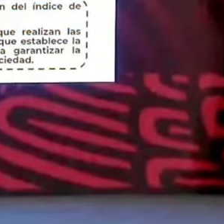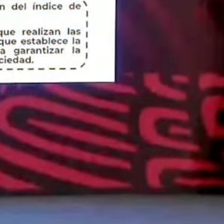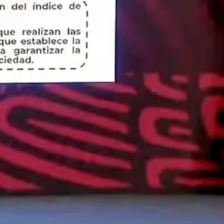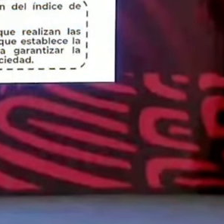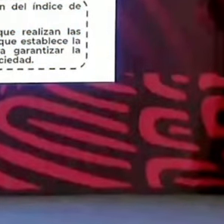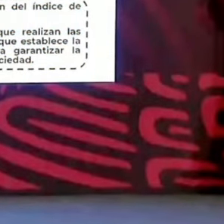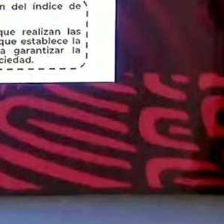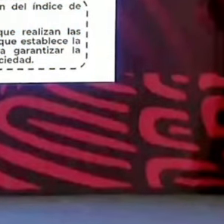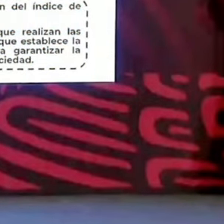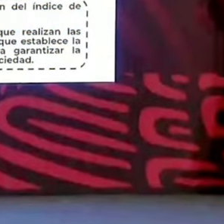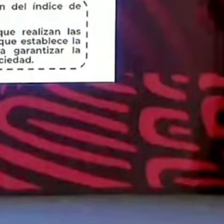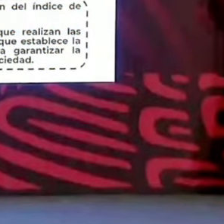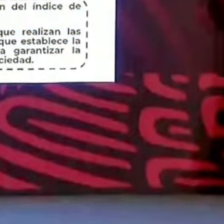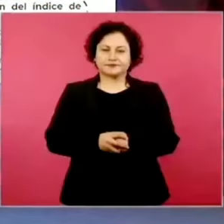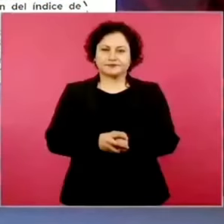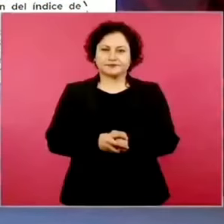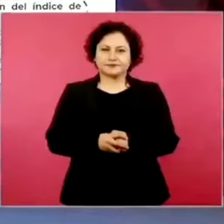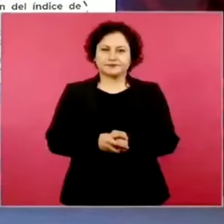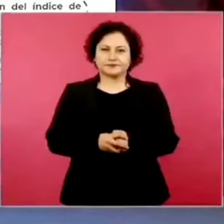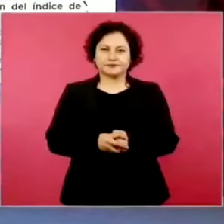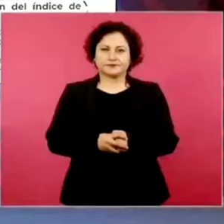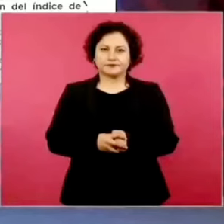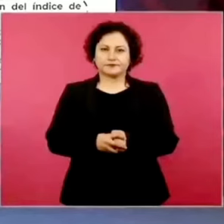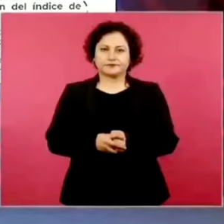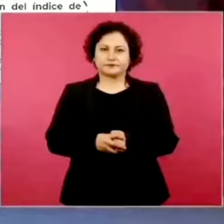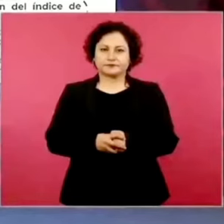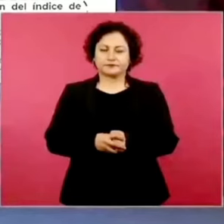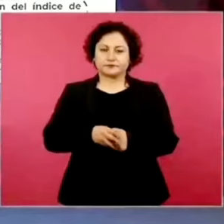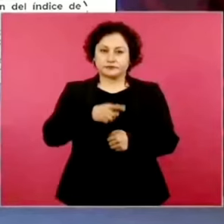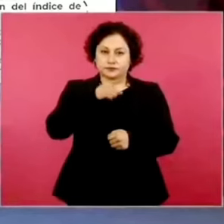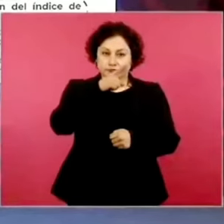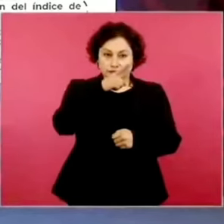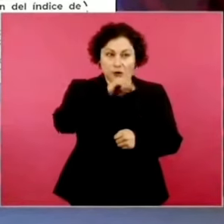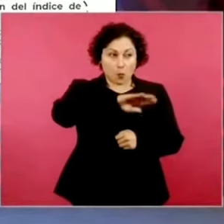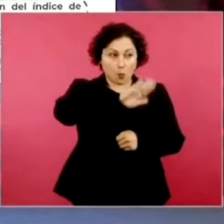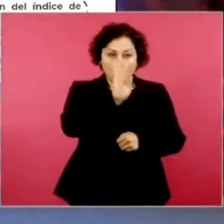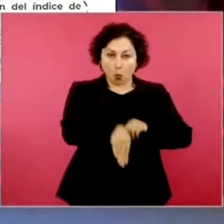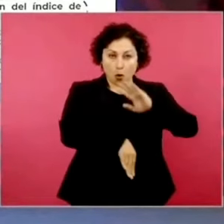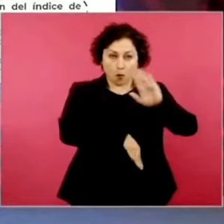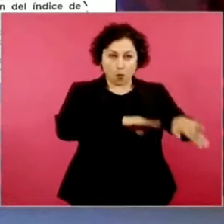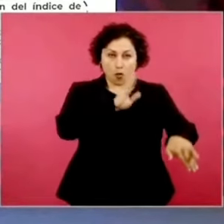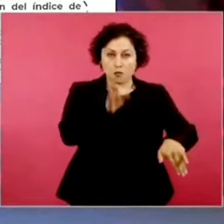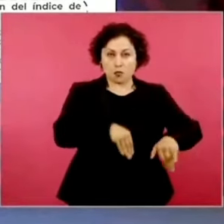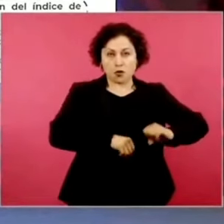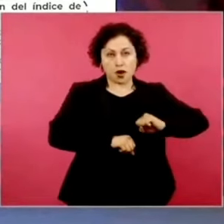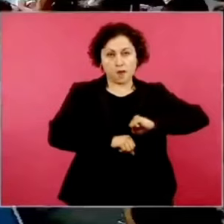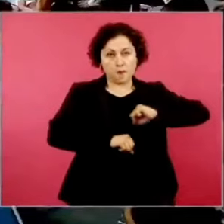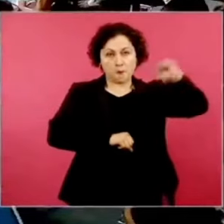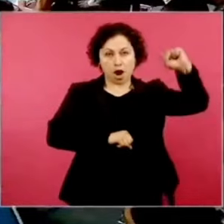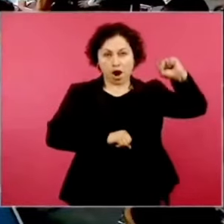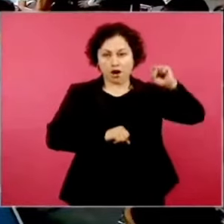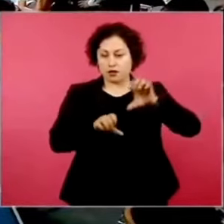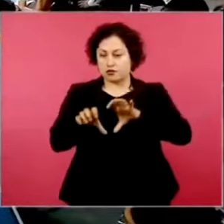¿Qué significa esto? Que eliminaban a heridos.